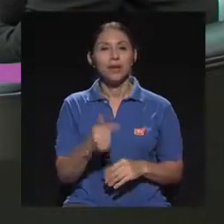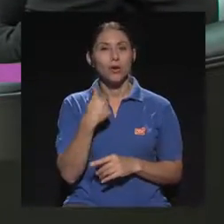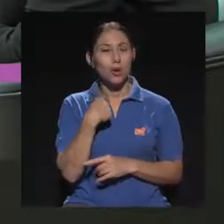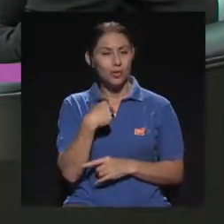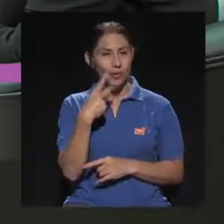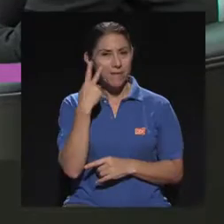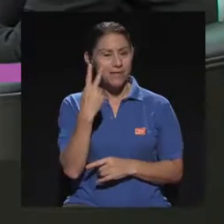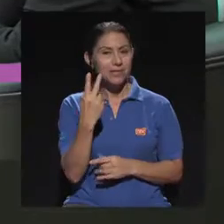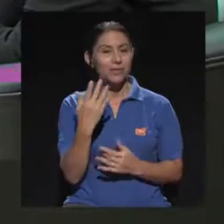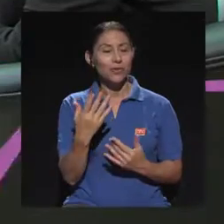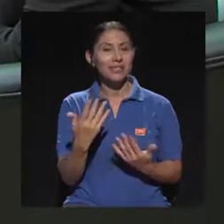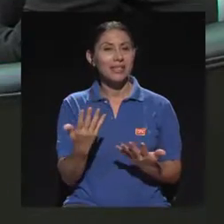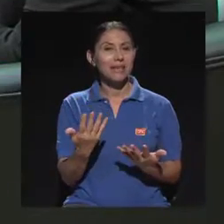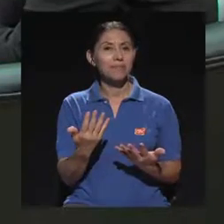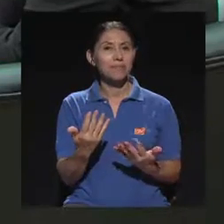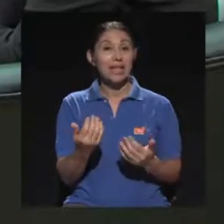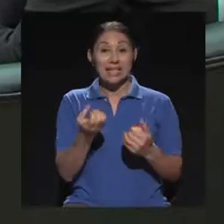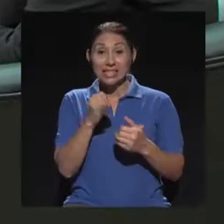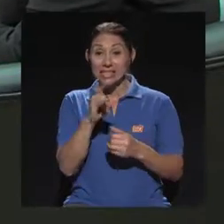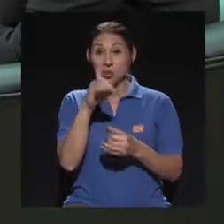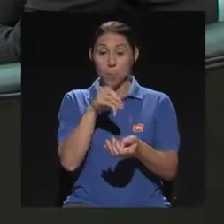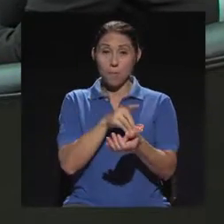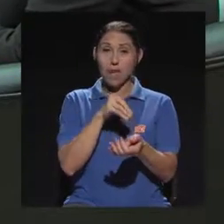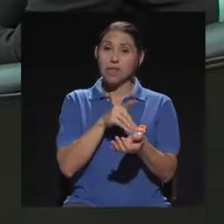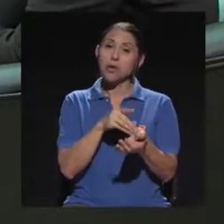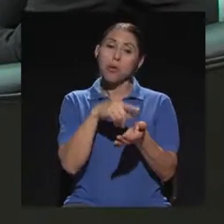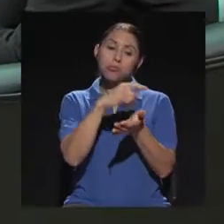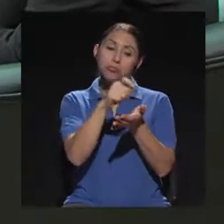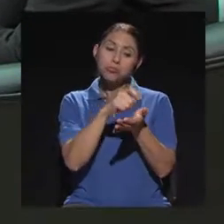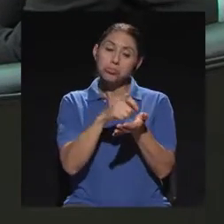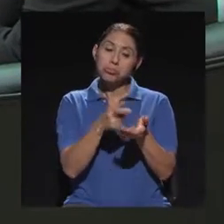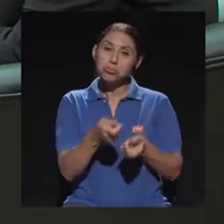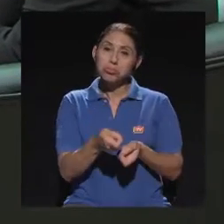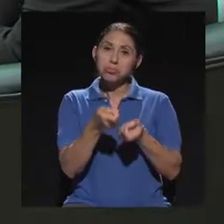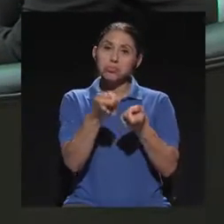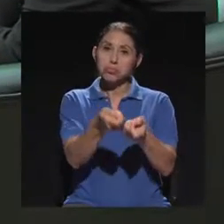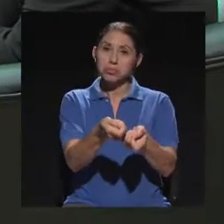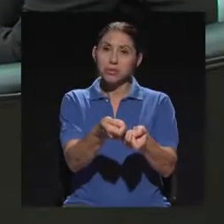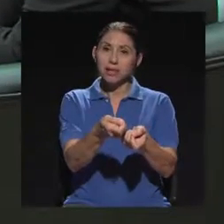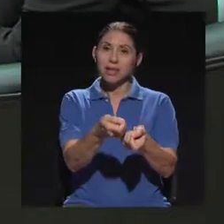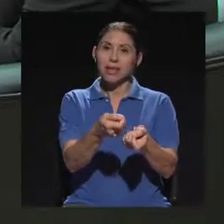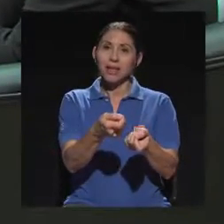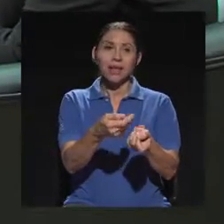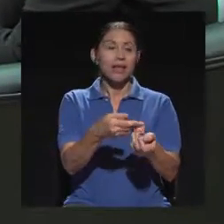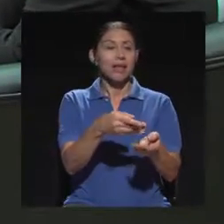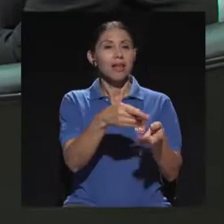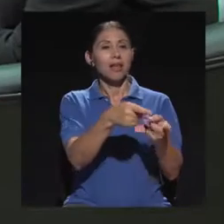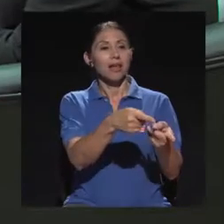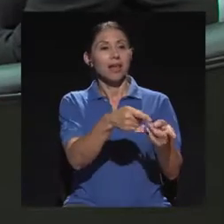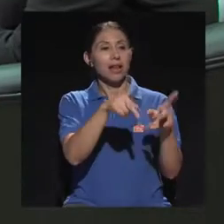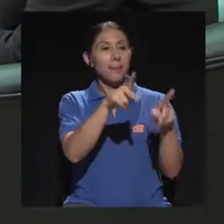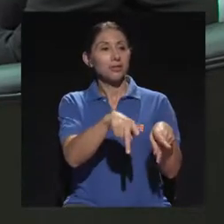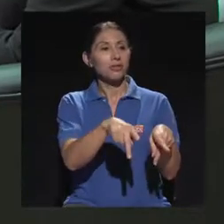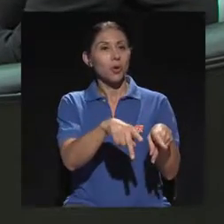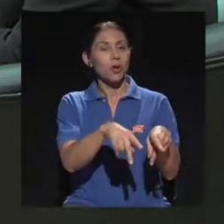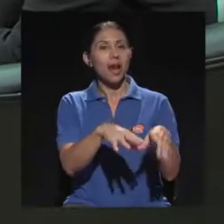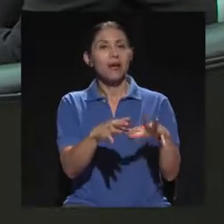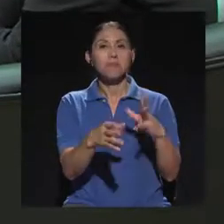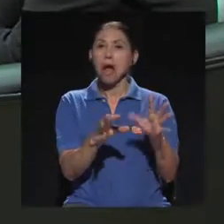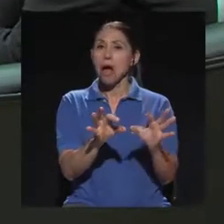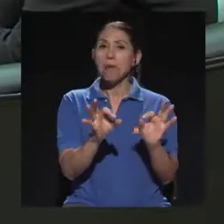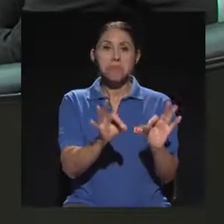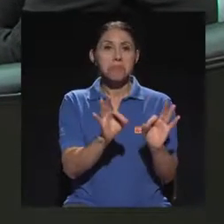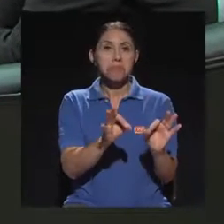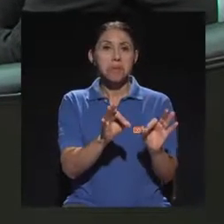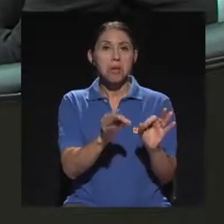la prescripción médica, las personas se encargan de hacer la prescripción de medicina natural.